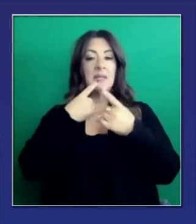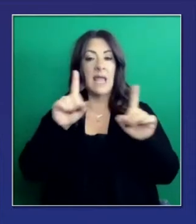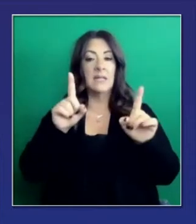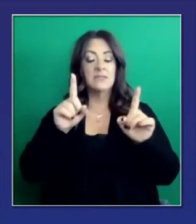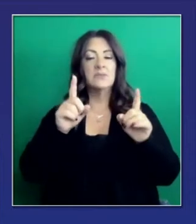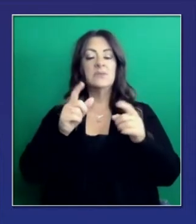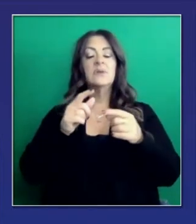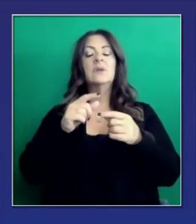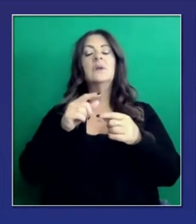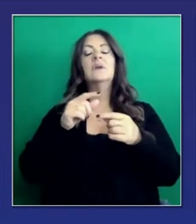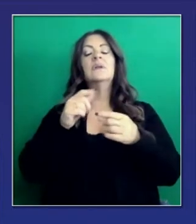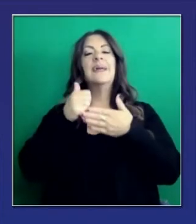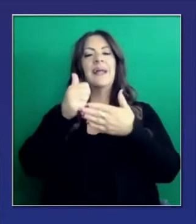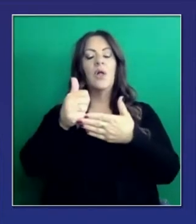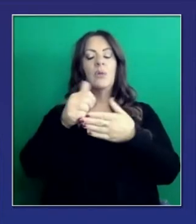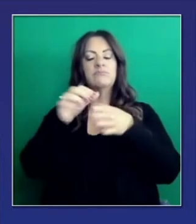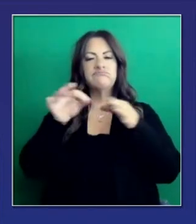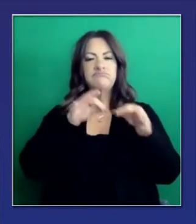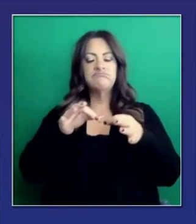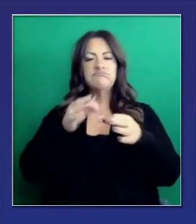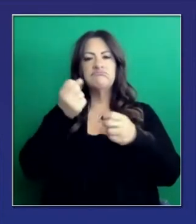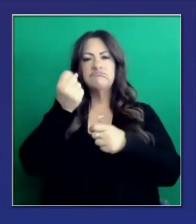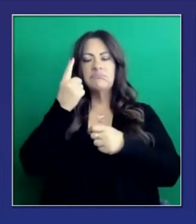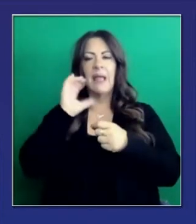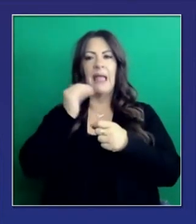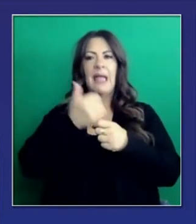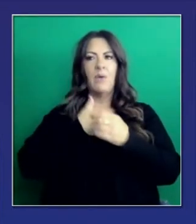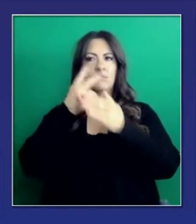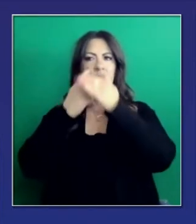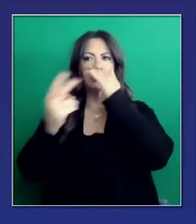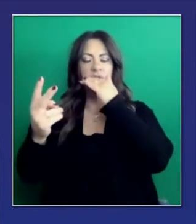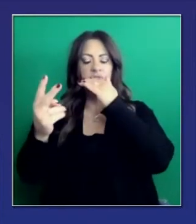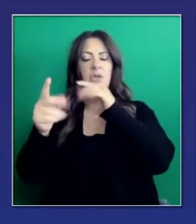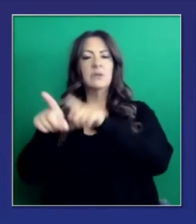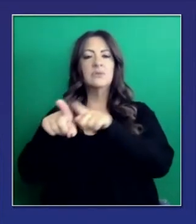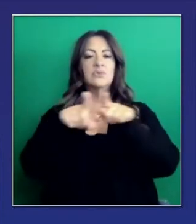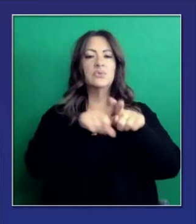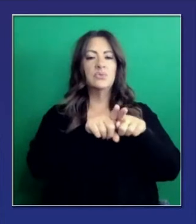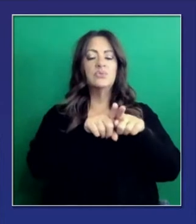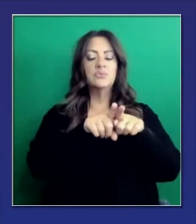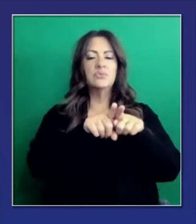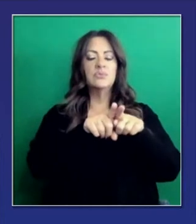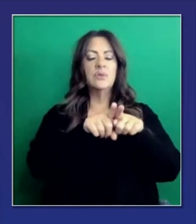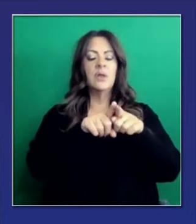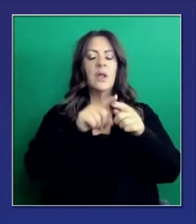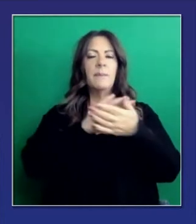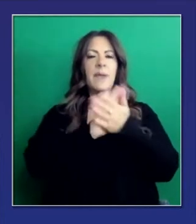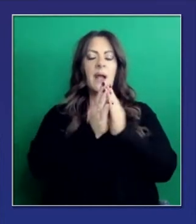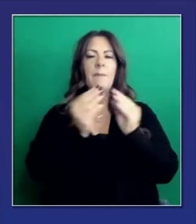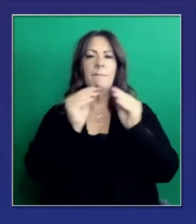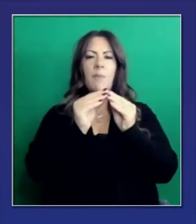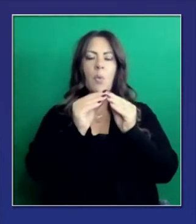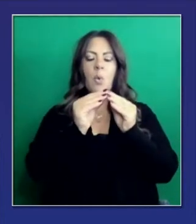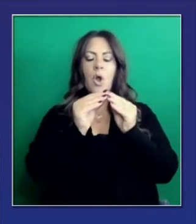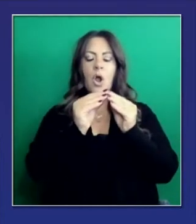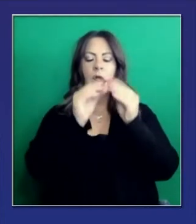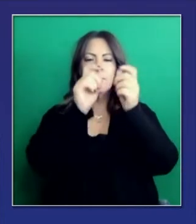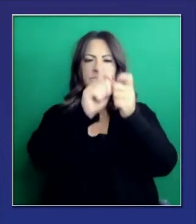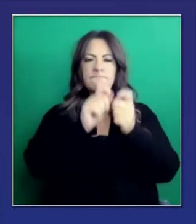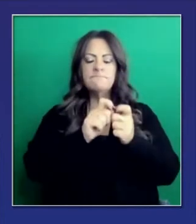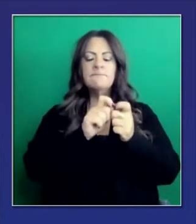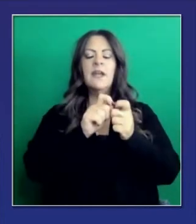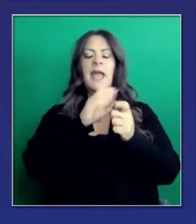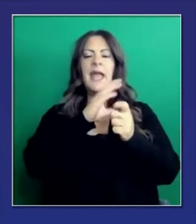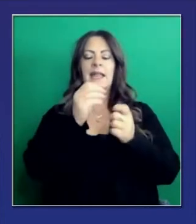publicar estas proyecciones y también avanzar la comprensión